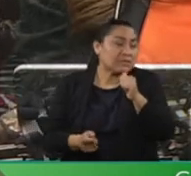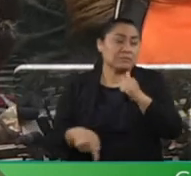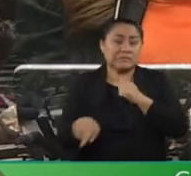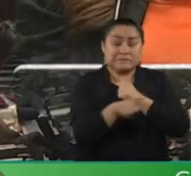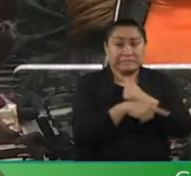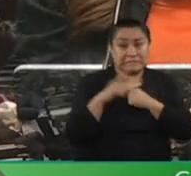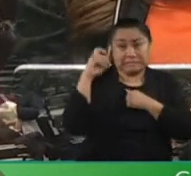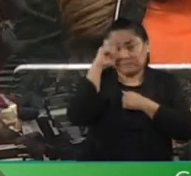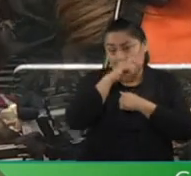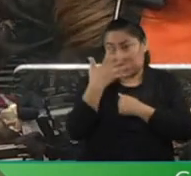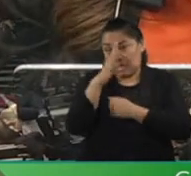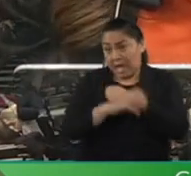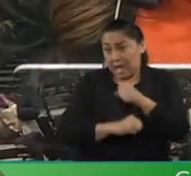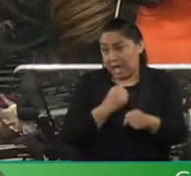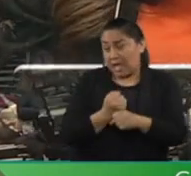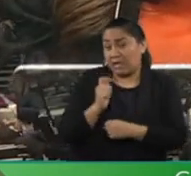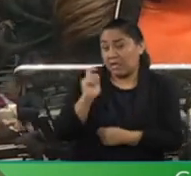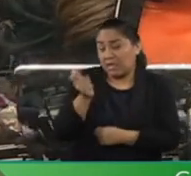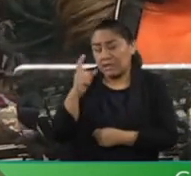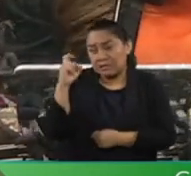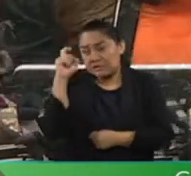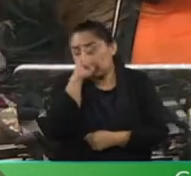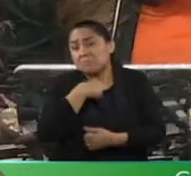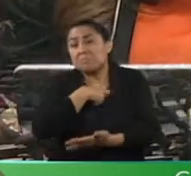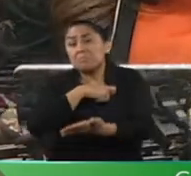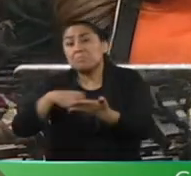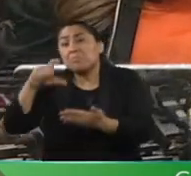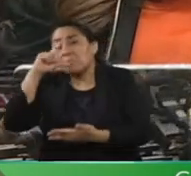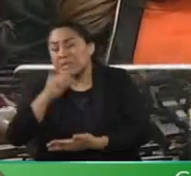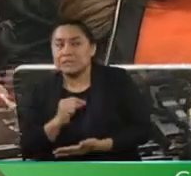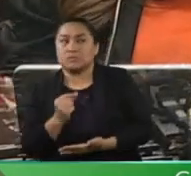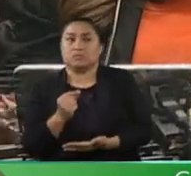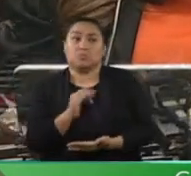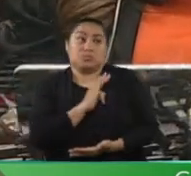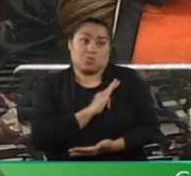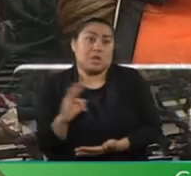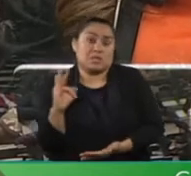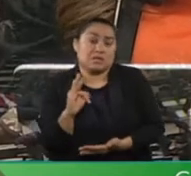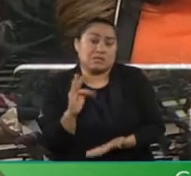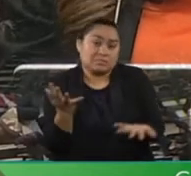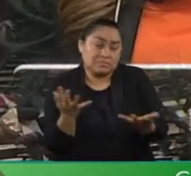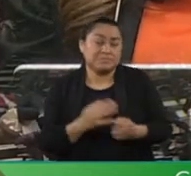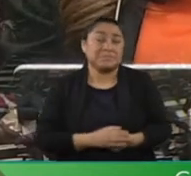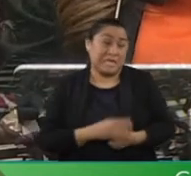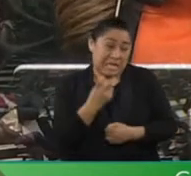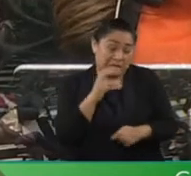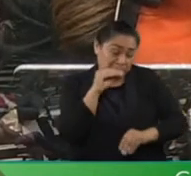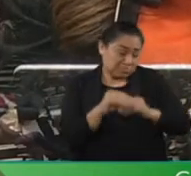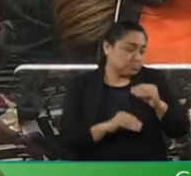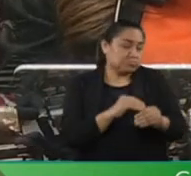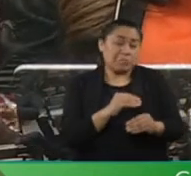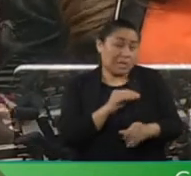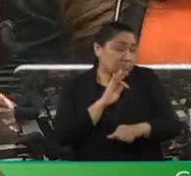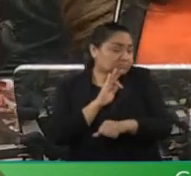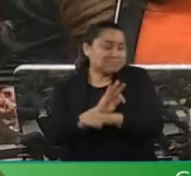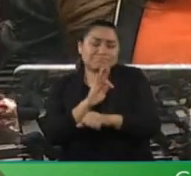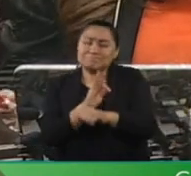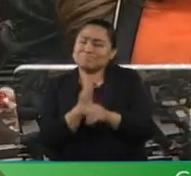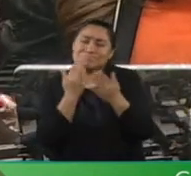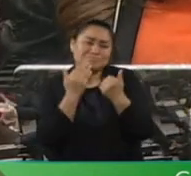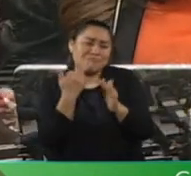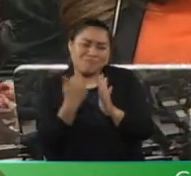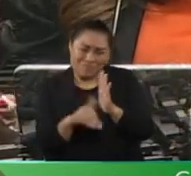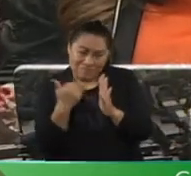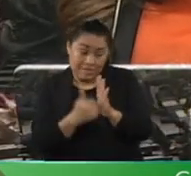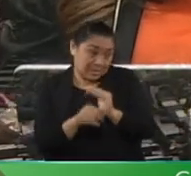cumplir con este plazo y pierdan la oportunidad de compra es muy elevado. Este esquema no proporciona suficientes garantías de que